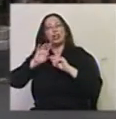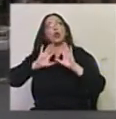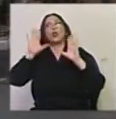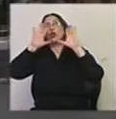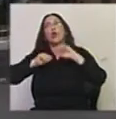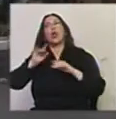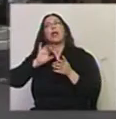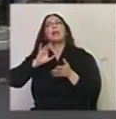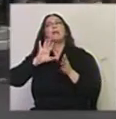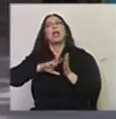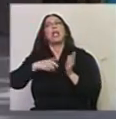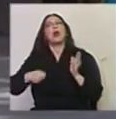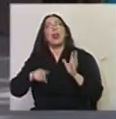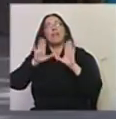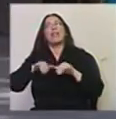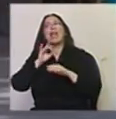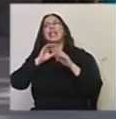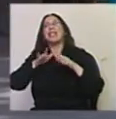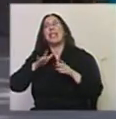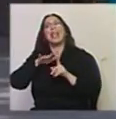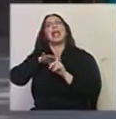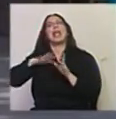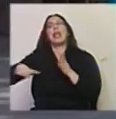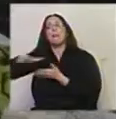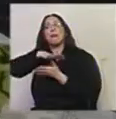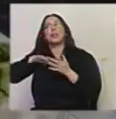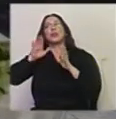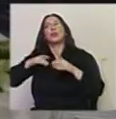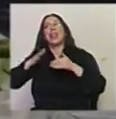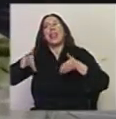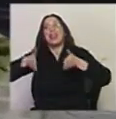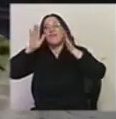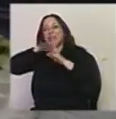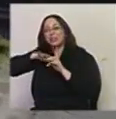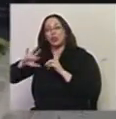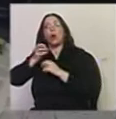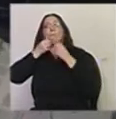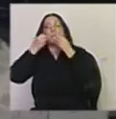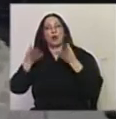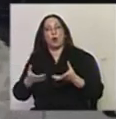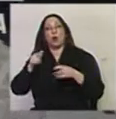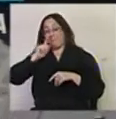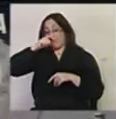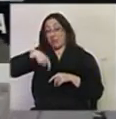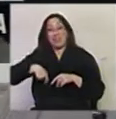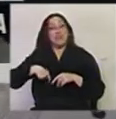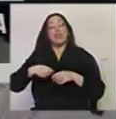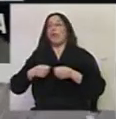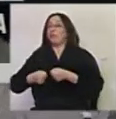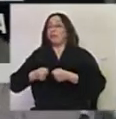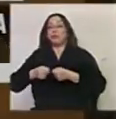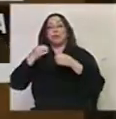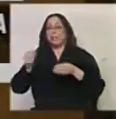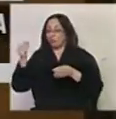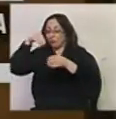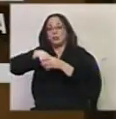la geografía hasta la recuperación del espacio público que rodea el edificio. En 2010, Montevideo se consolidó como la capital inserta